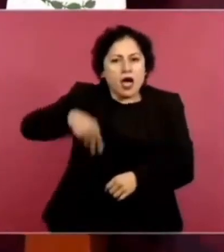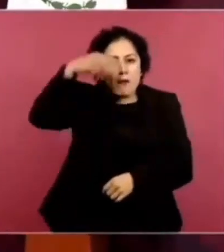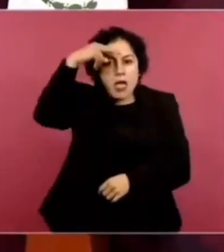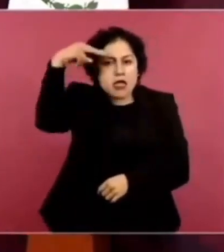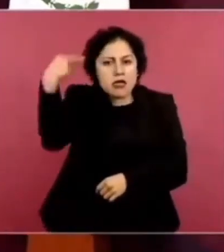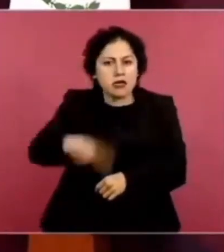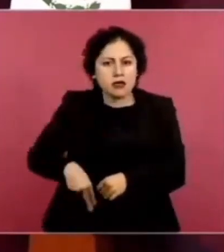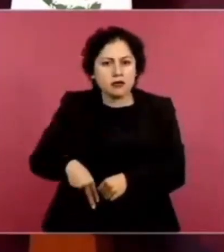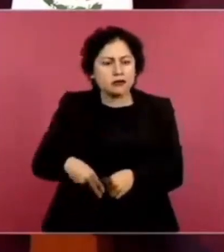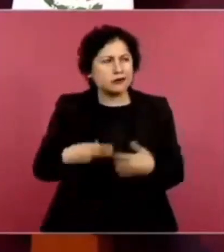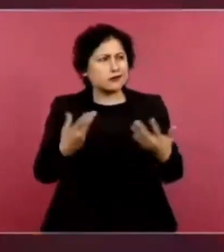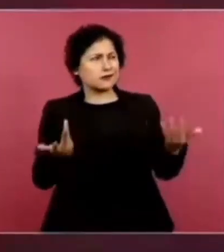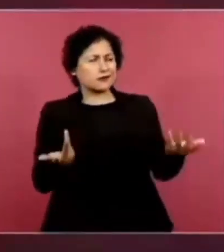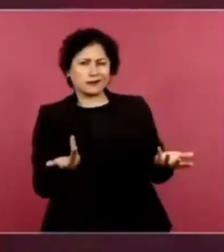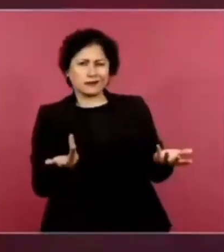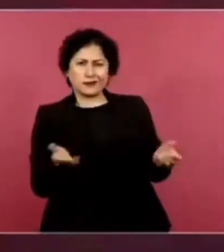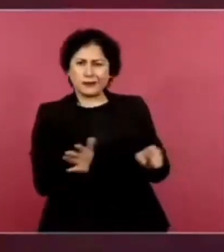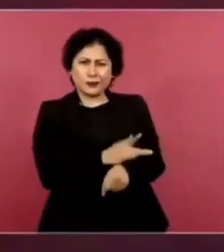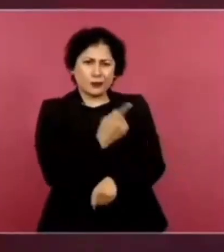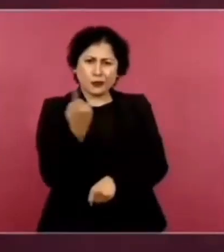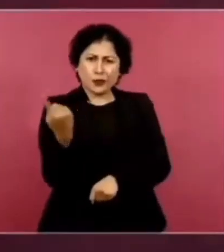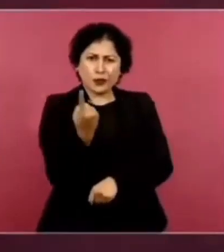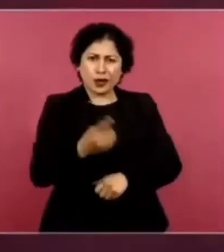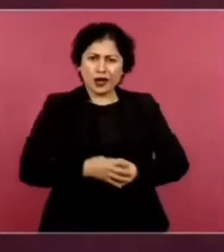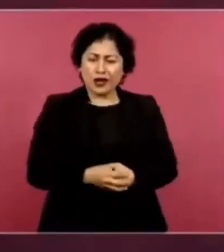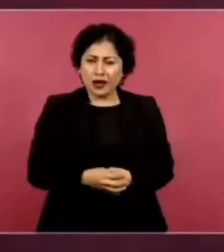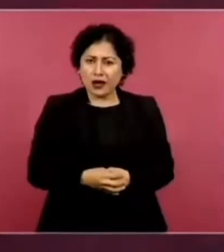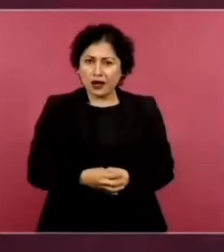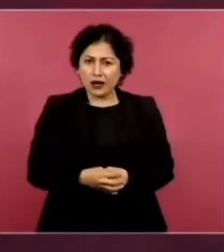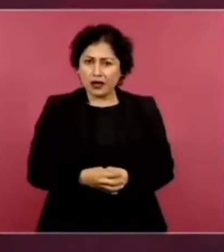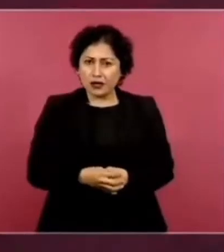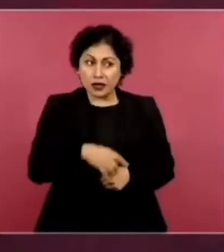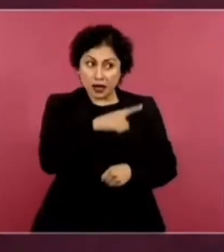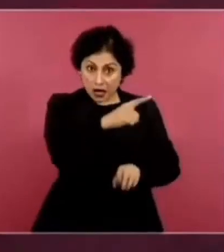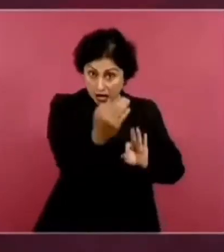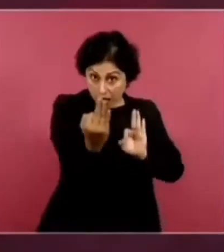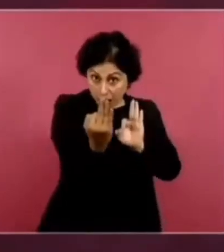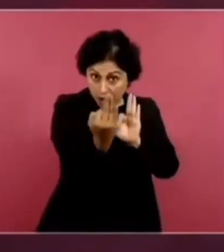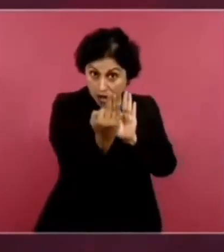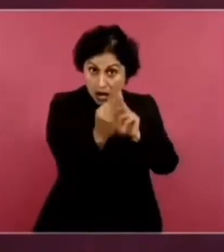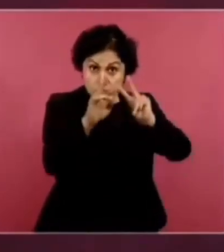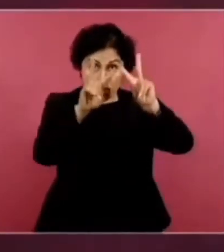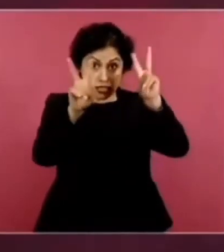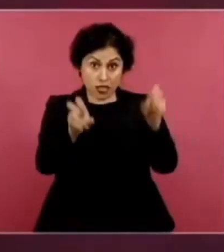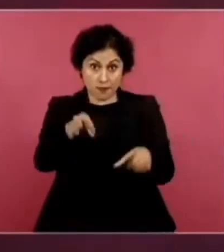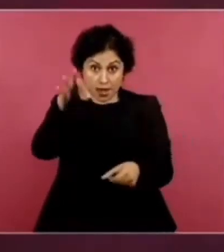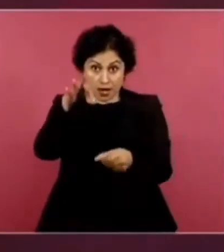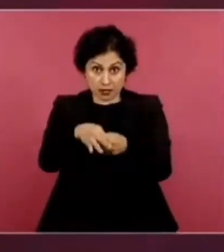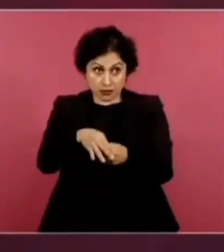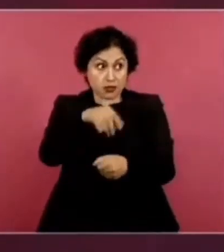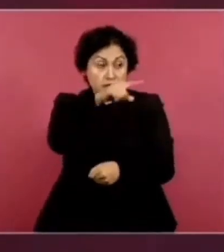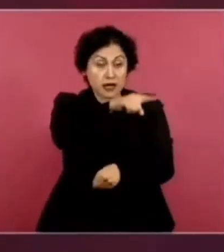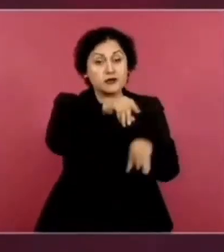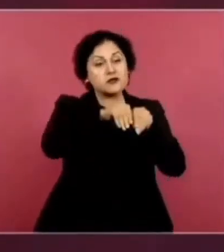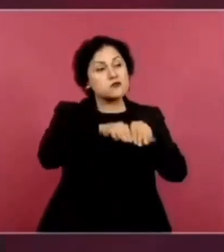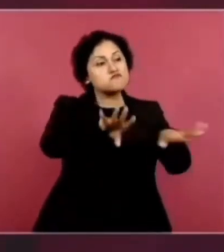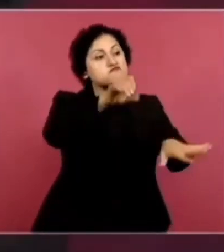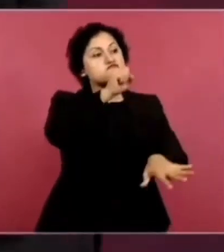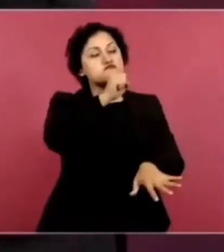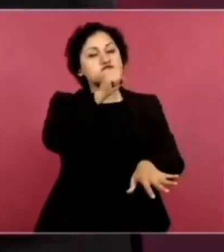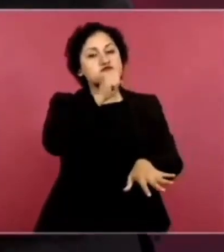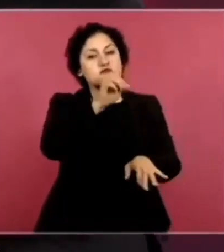Nada más porque vienen las elecciones y quieren engañar o pretenden engañar